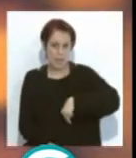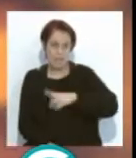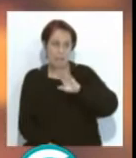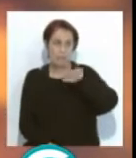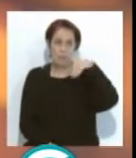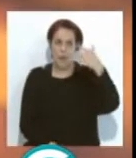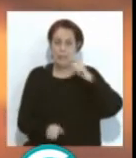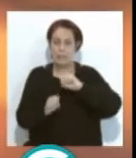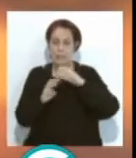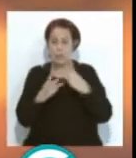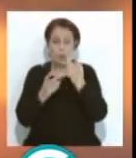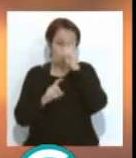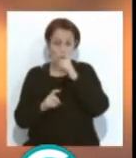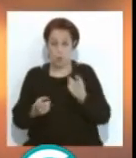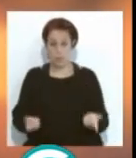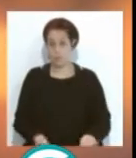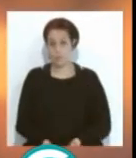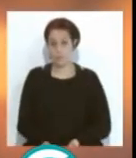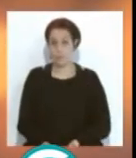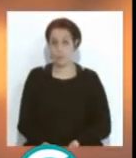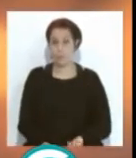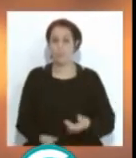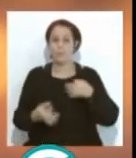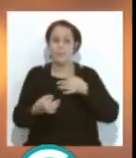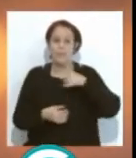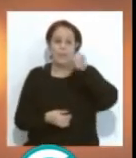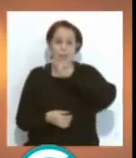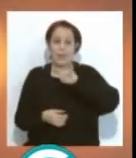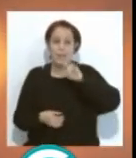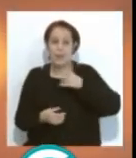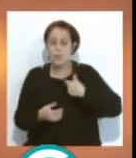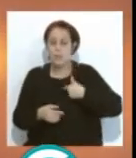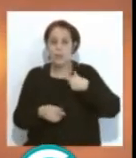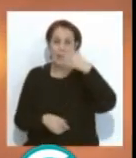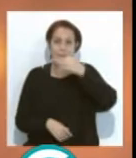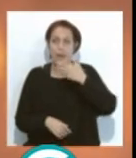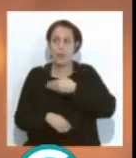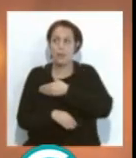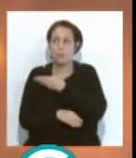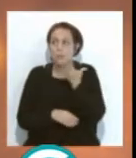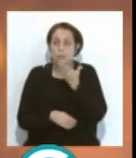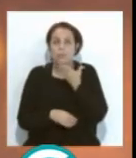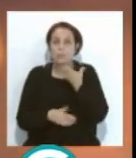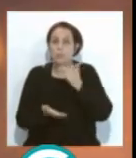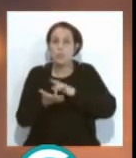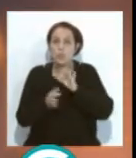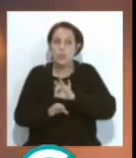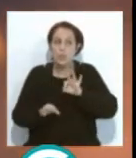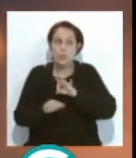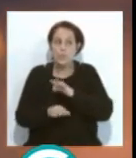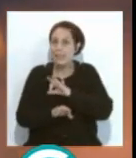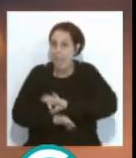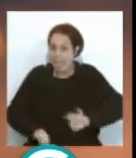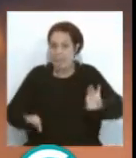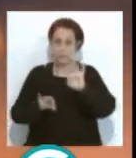de por internet, no sé realmente. No que lo que pasa con el falla me parece que no pasa en ningún otro espectáculo Pero de todas formas, en todos los espectáculos,